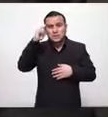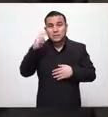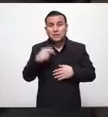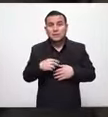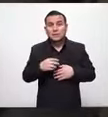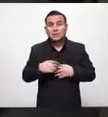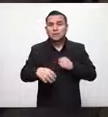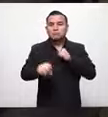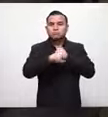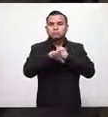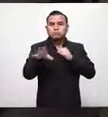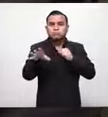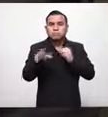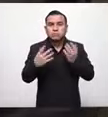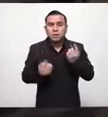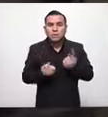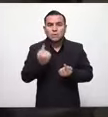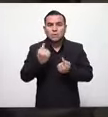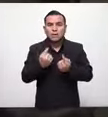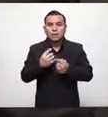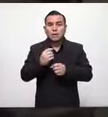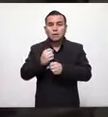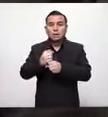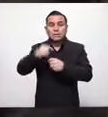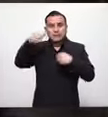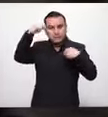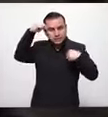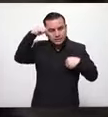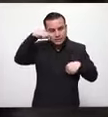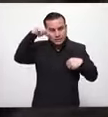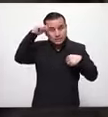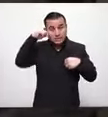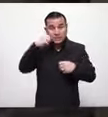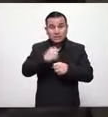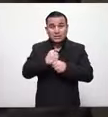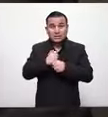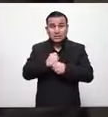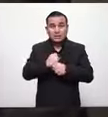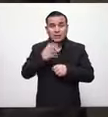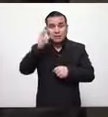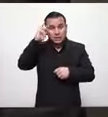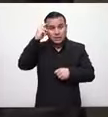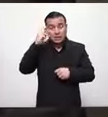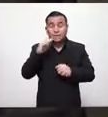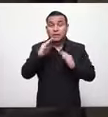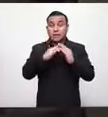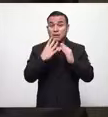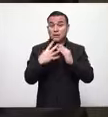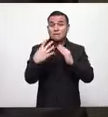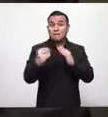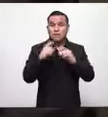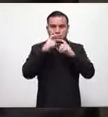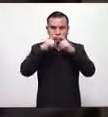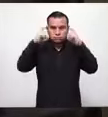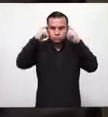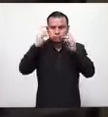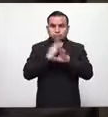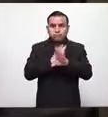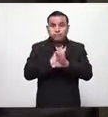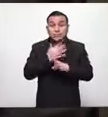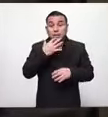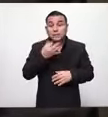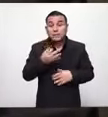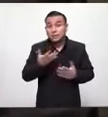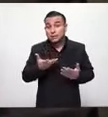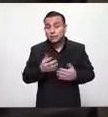con una campaña de concientización firme el que quiera salir sin protección que Dios lo socorra